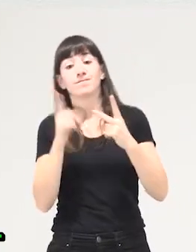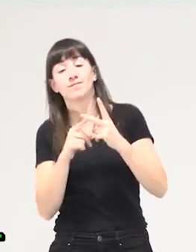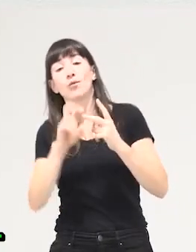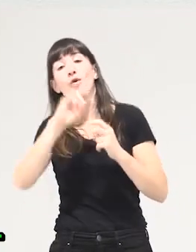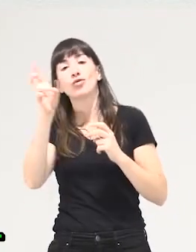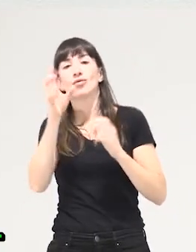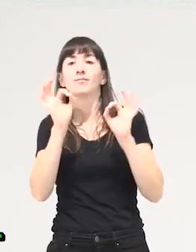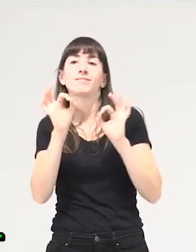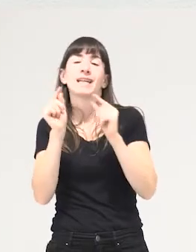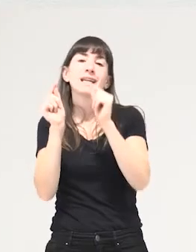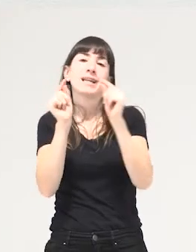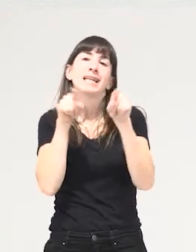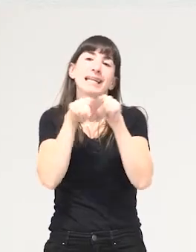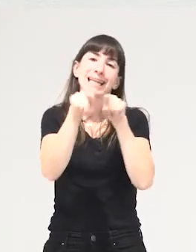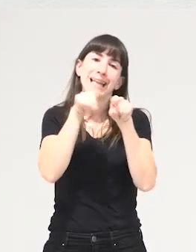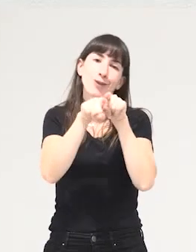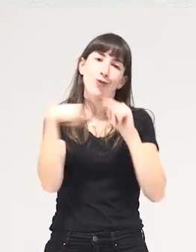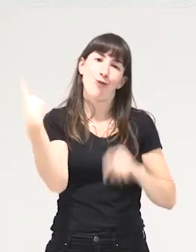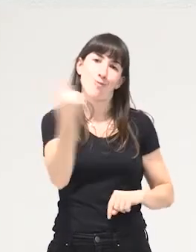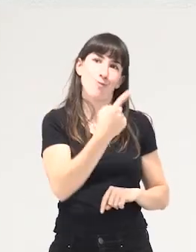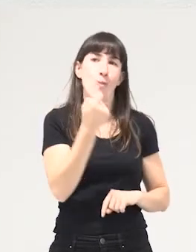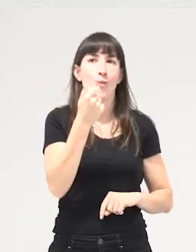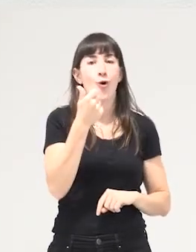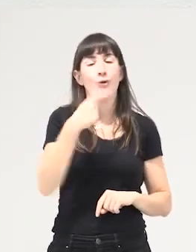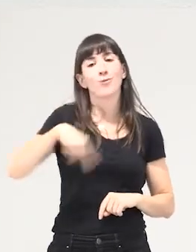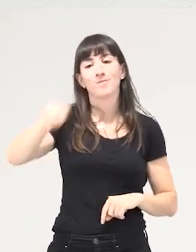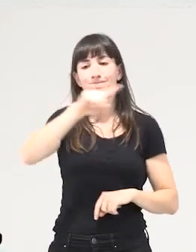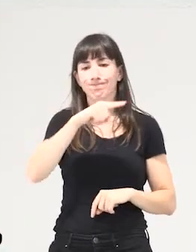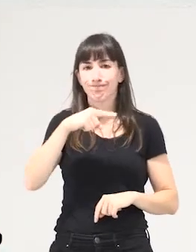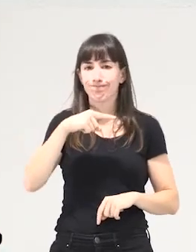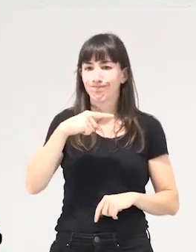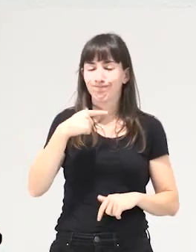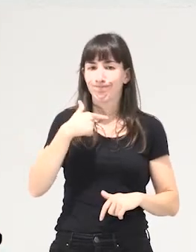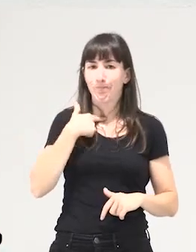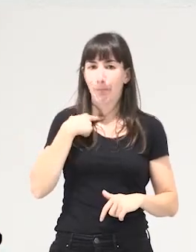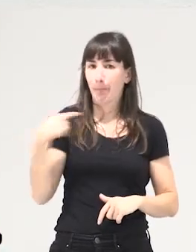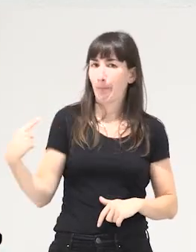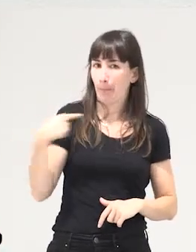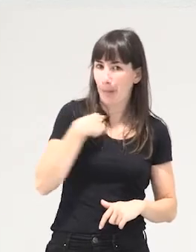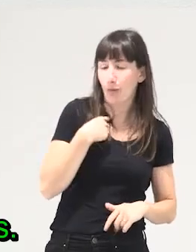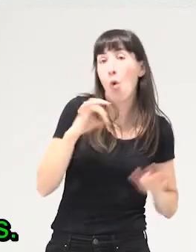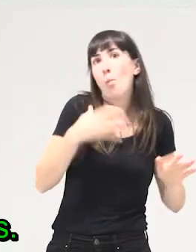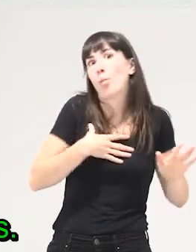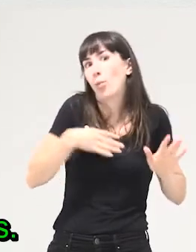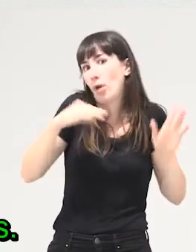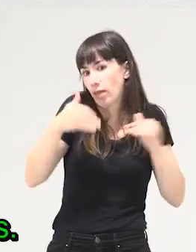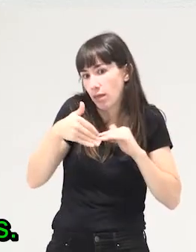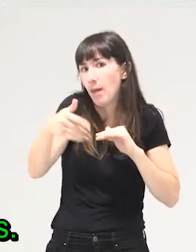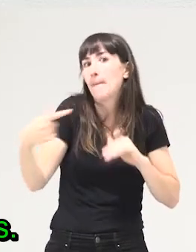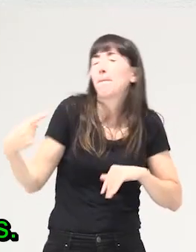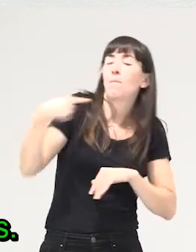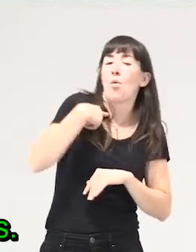perdido creo en parte o que bueno que hemos perdido esto es muy bestia decirlo pero creo que hay riesgo de perder es la capacidad